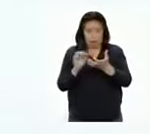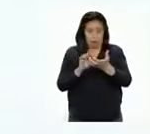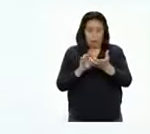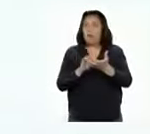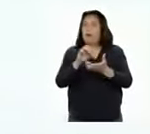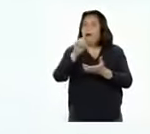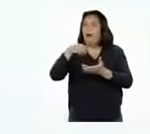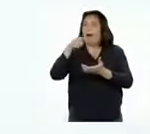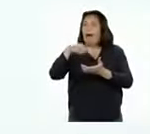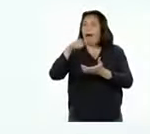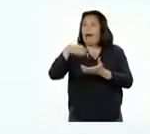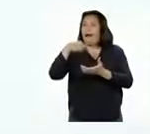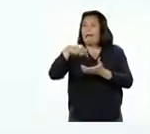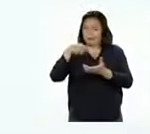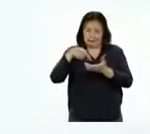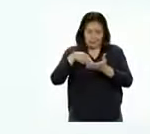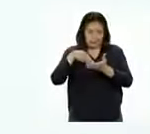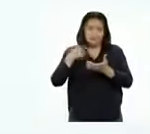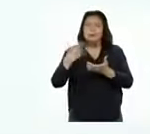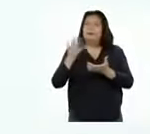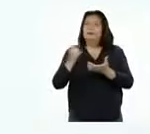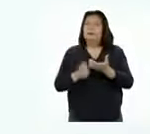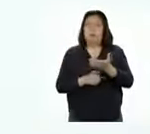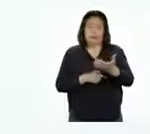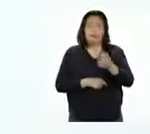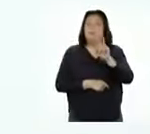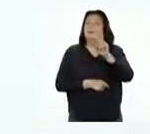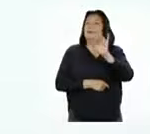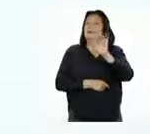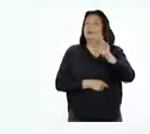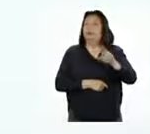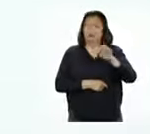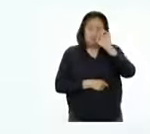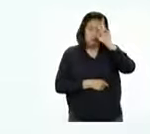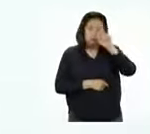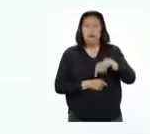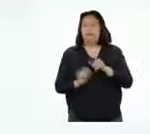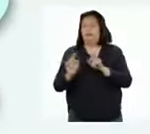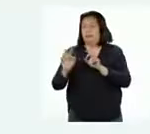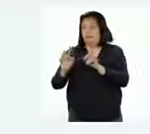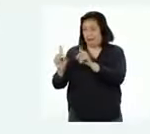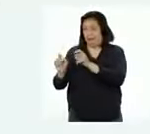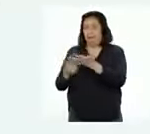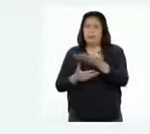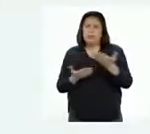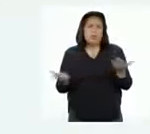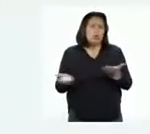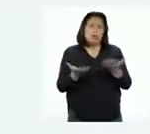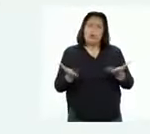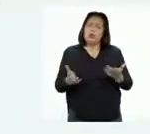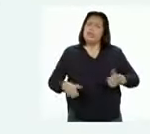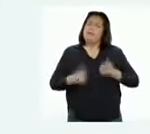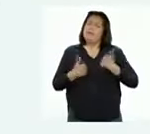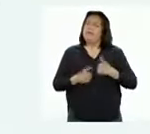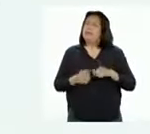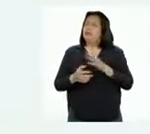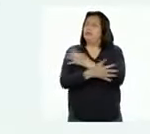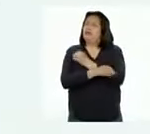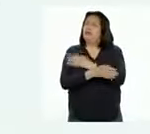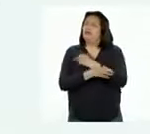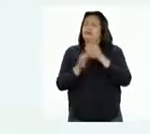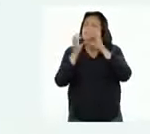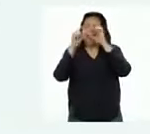Uy, ya están comenzando a llegar los mensajes. Víctor de Cusco sugiere esta pregunta. ¿Dónde viven los osos de anteojos?